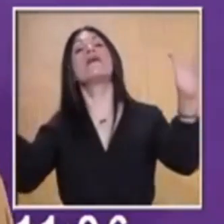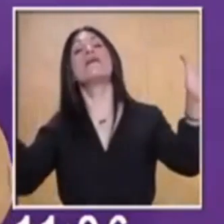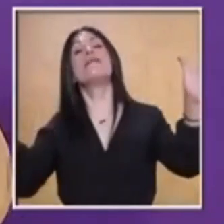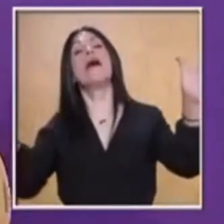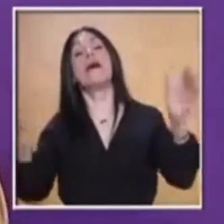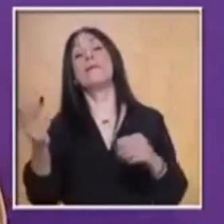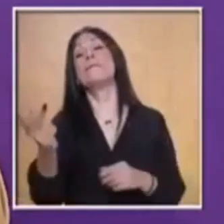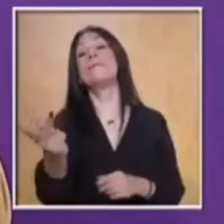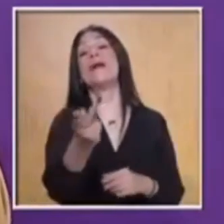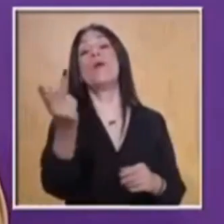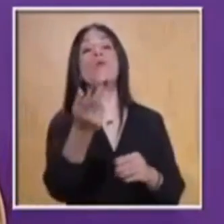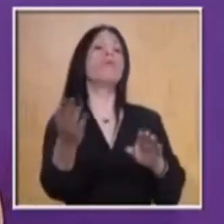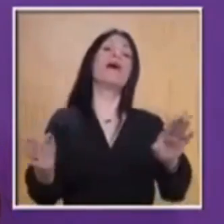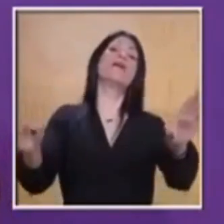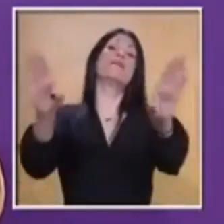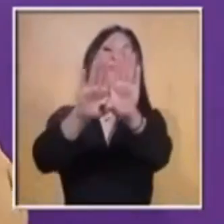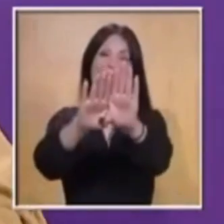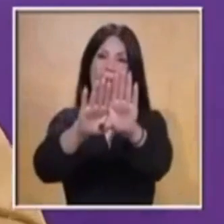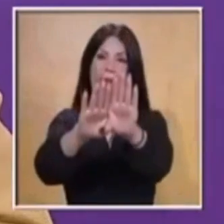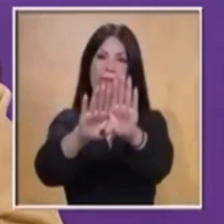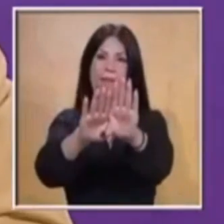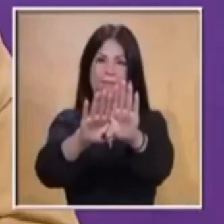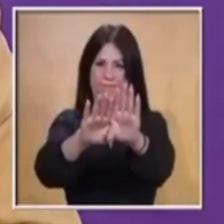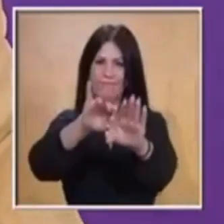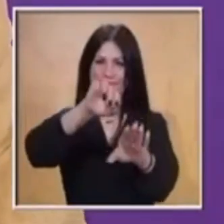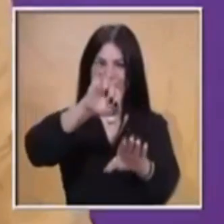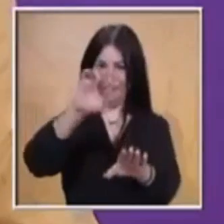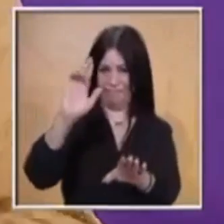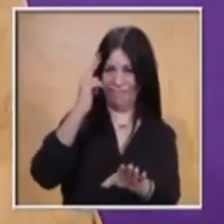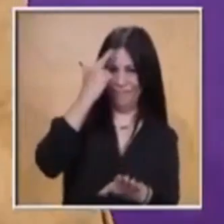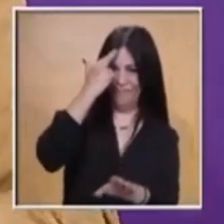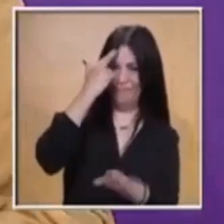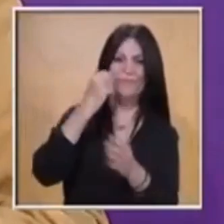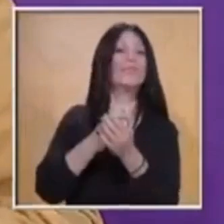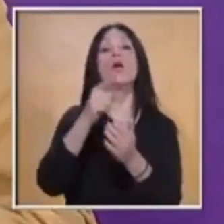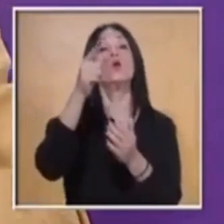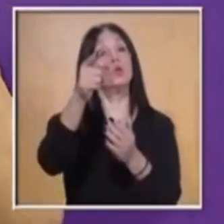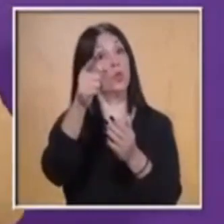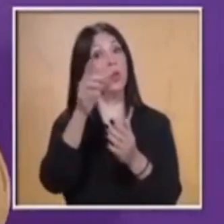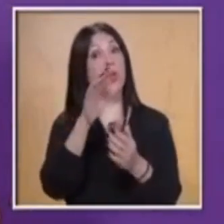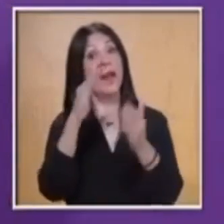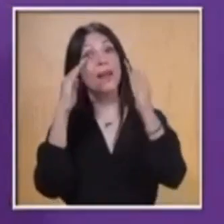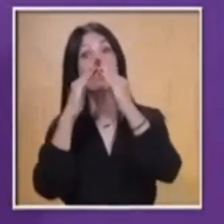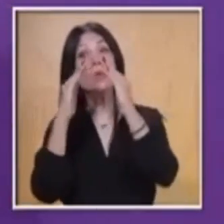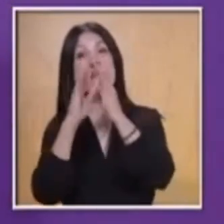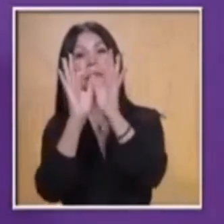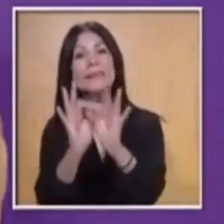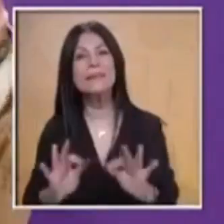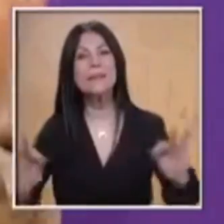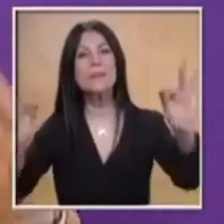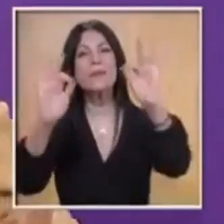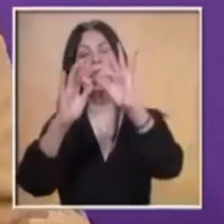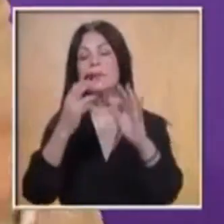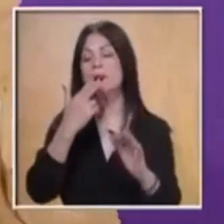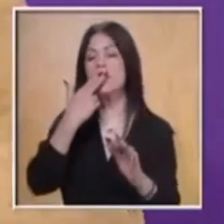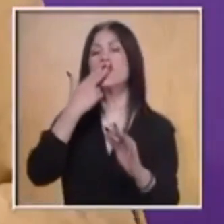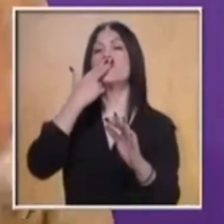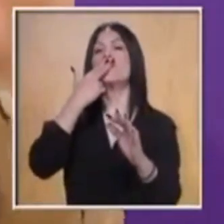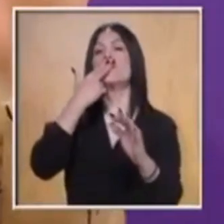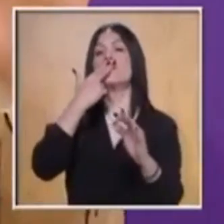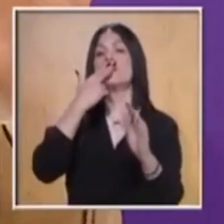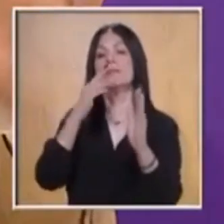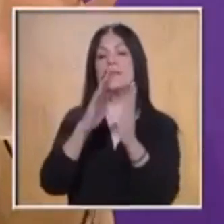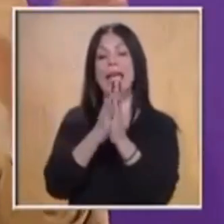Recuerda en casita ir armando tu expediente de evidencias que has o que ya construiste o vas a